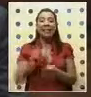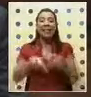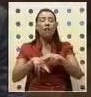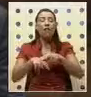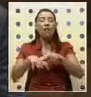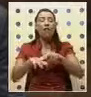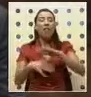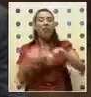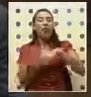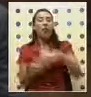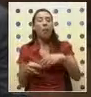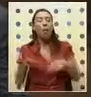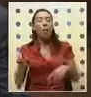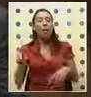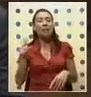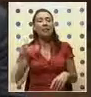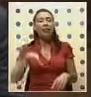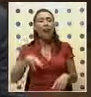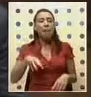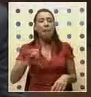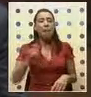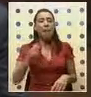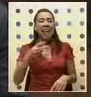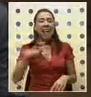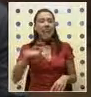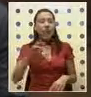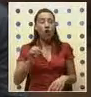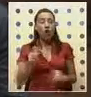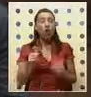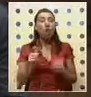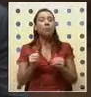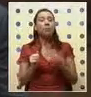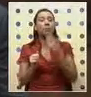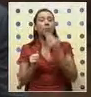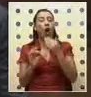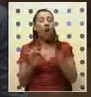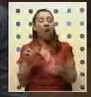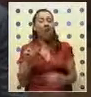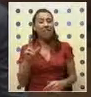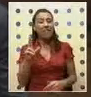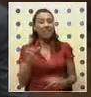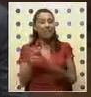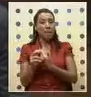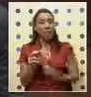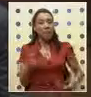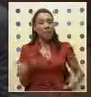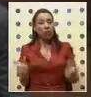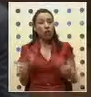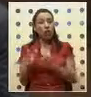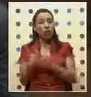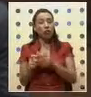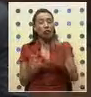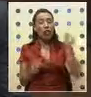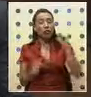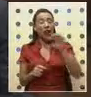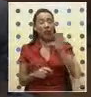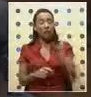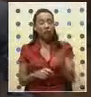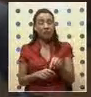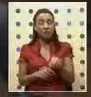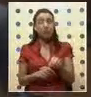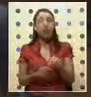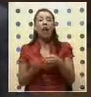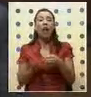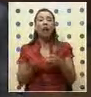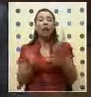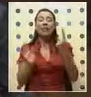revolucionario mozambiqueño, Samona Machel. Junto con Oliver Tambo, quien sería presidente del Consejo Nacional Africano, abrió en el